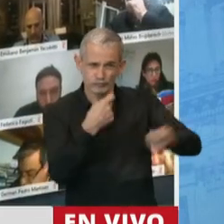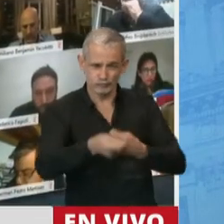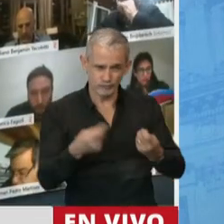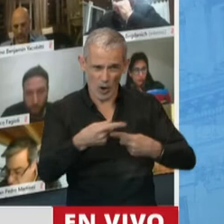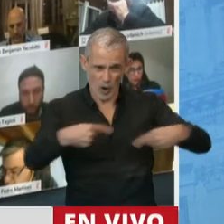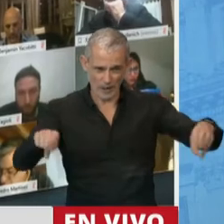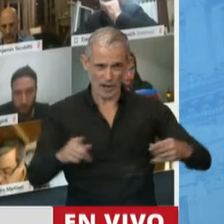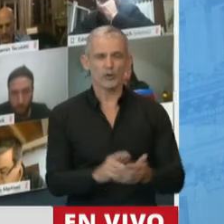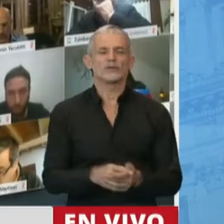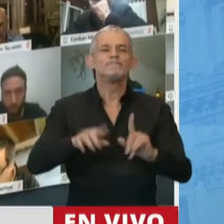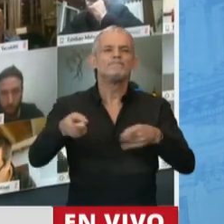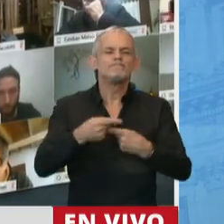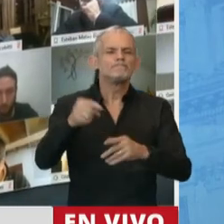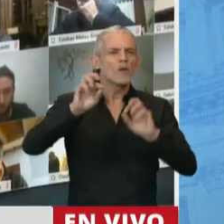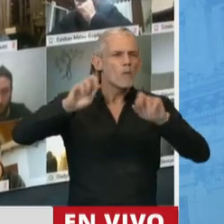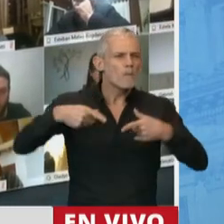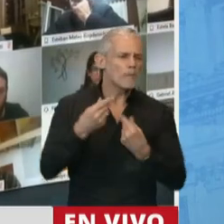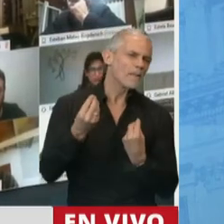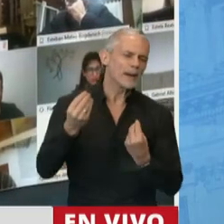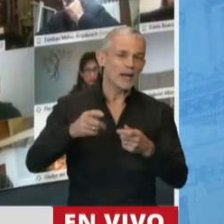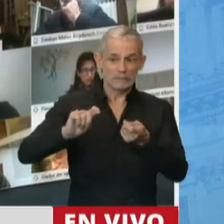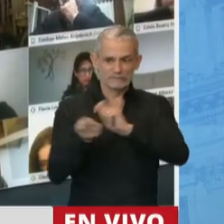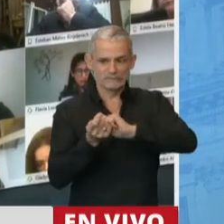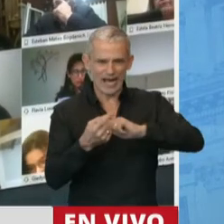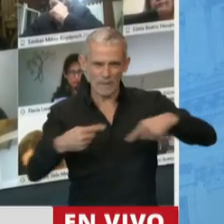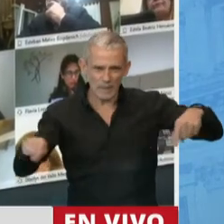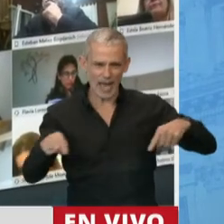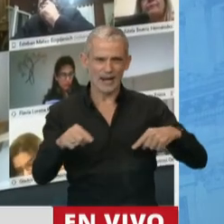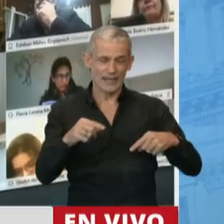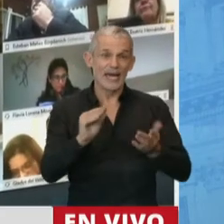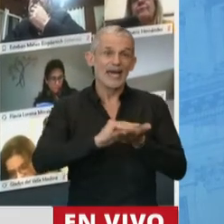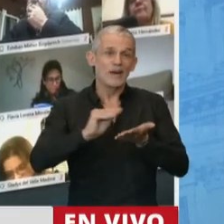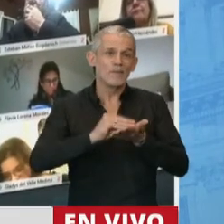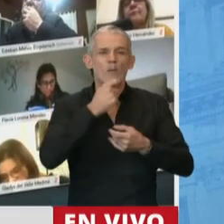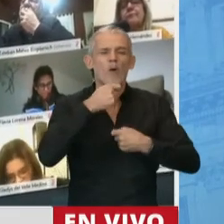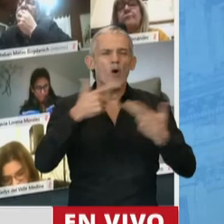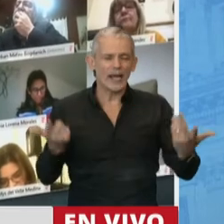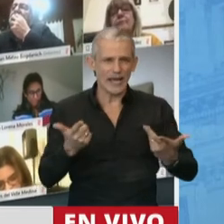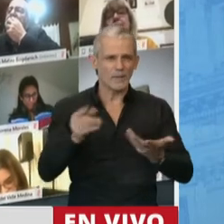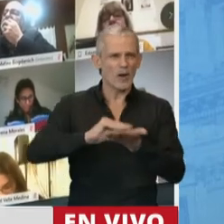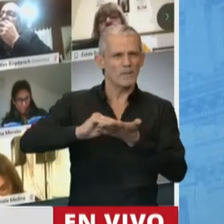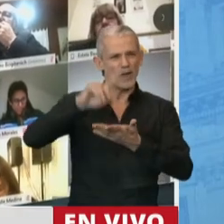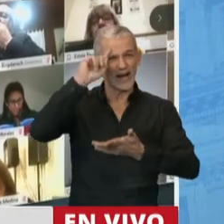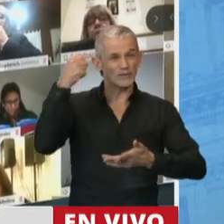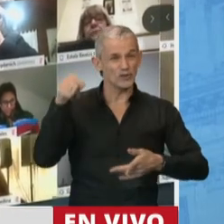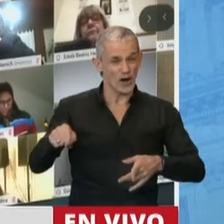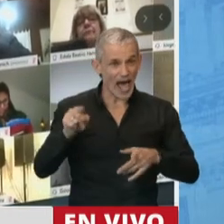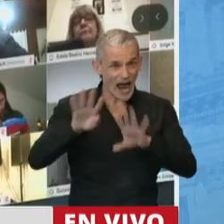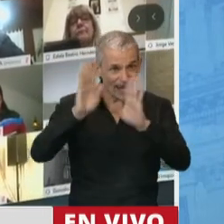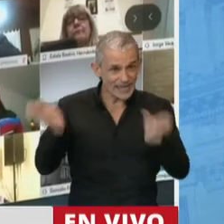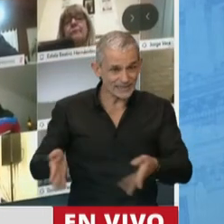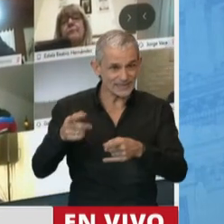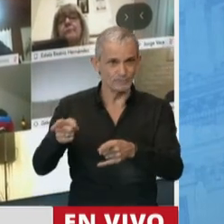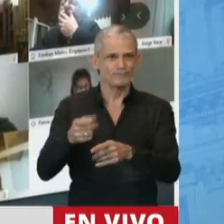segmentación y mutación del teletrabajo para los casos de los empleados de la Administración Pública Nacional que